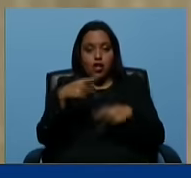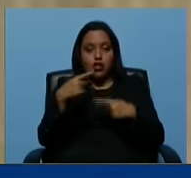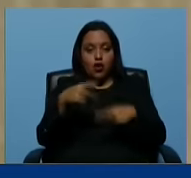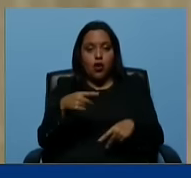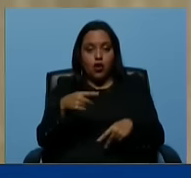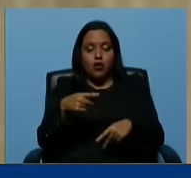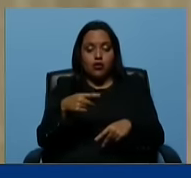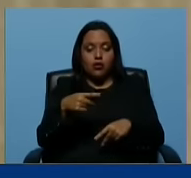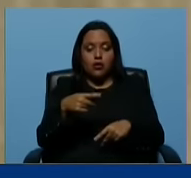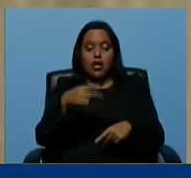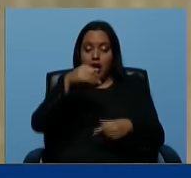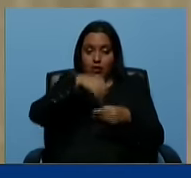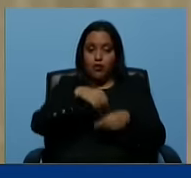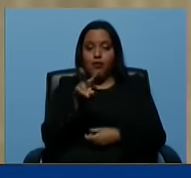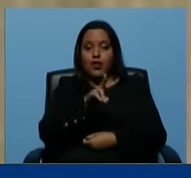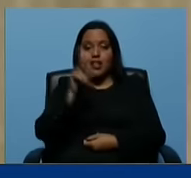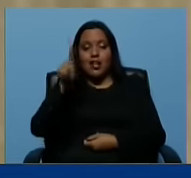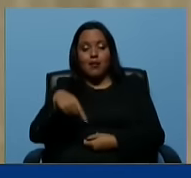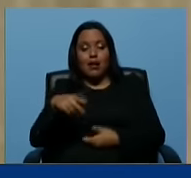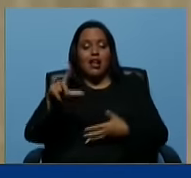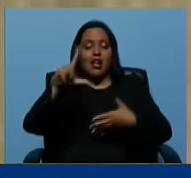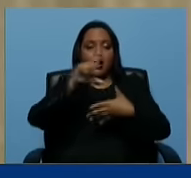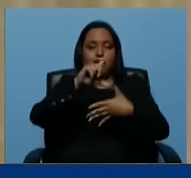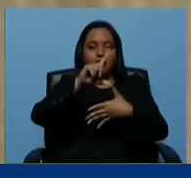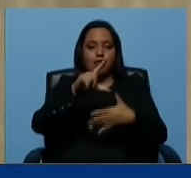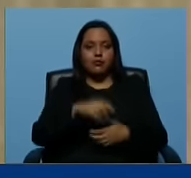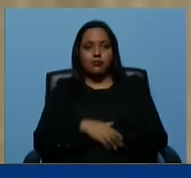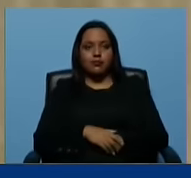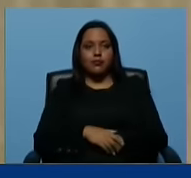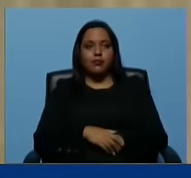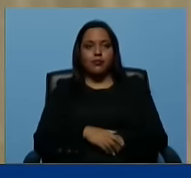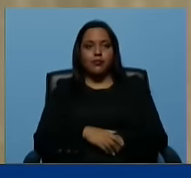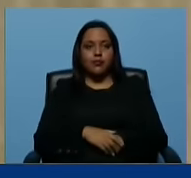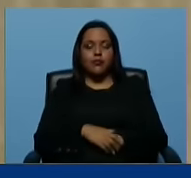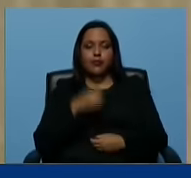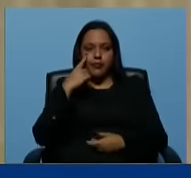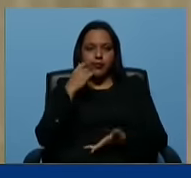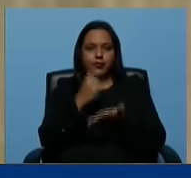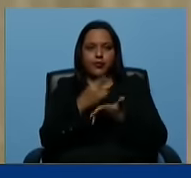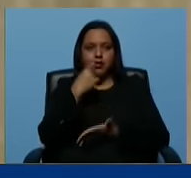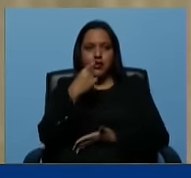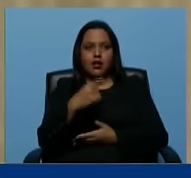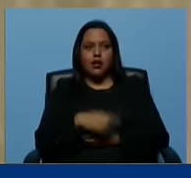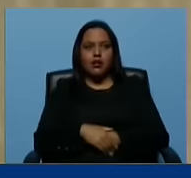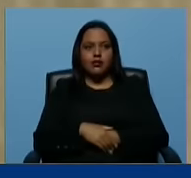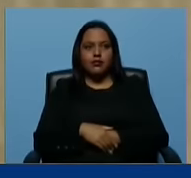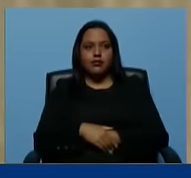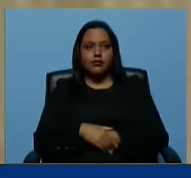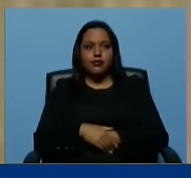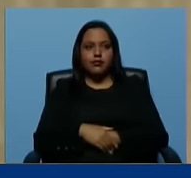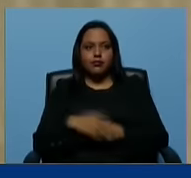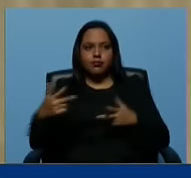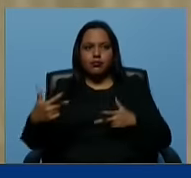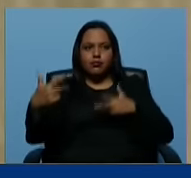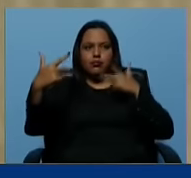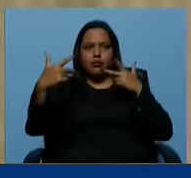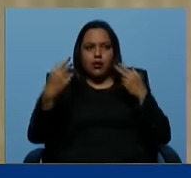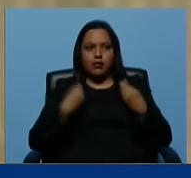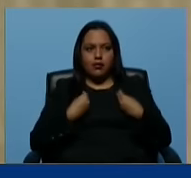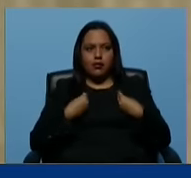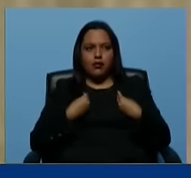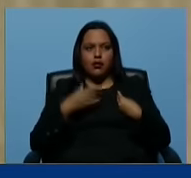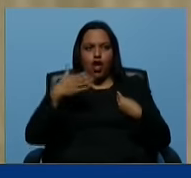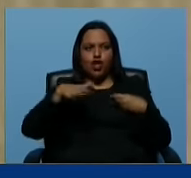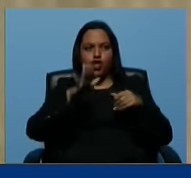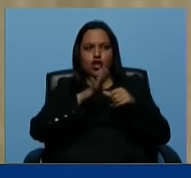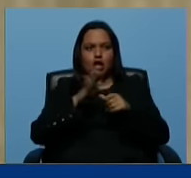y en América Latina. Y entonces, mira lo que dice, acceso live, ¿dónde está la cámara?